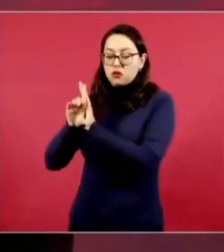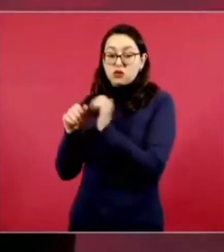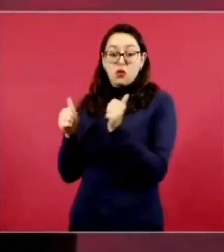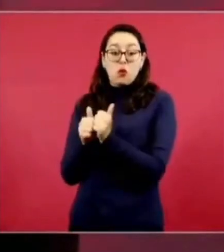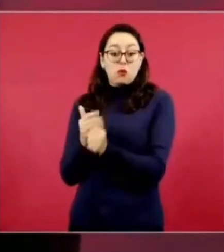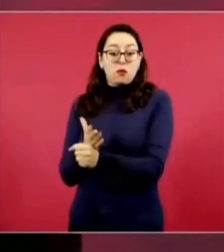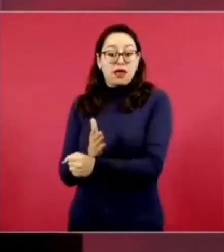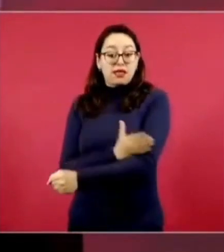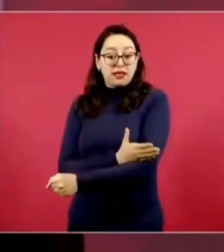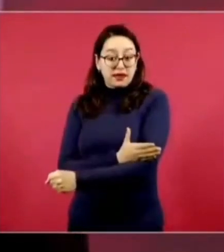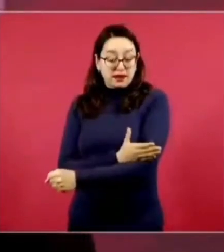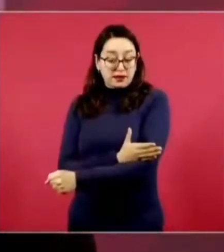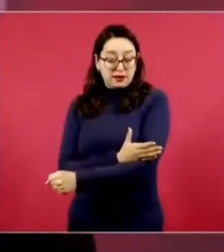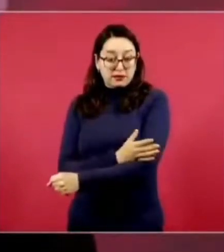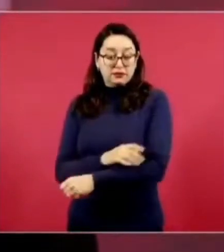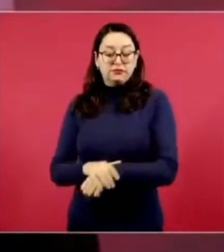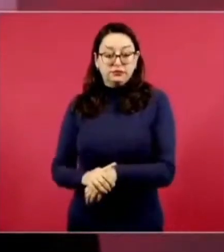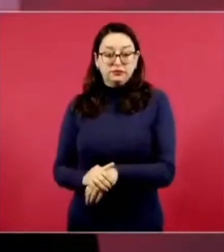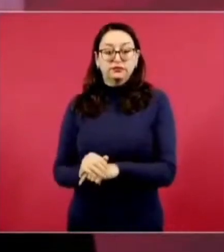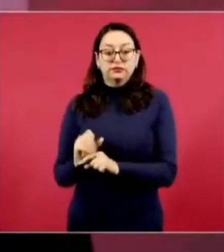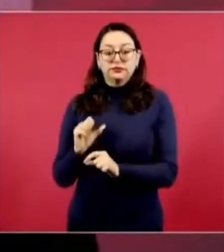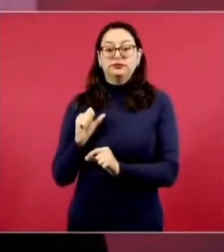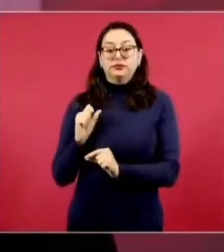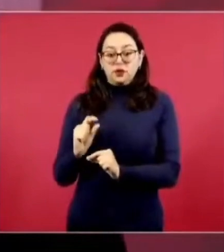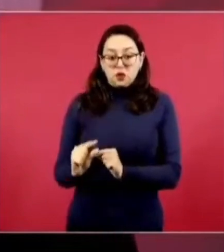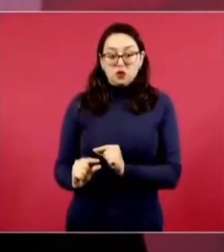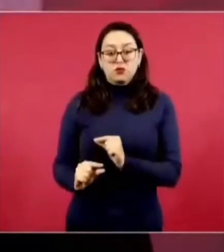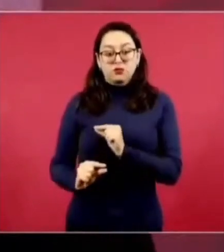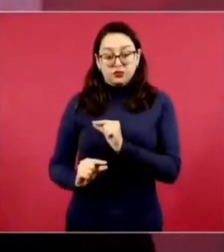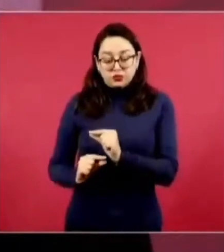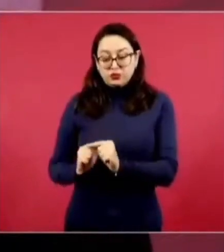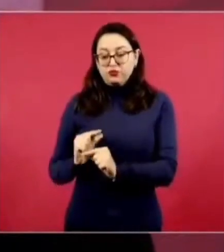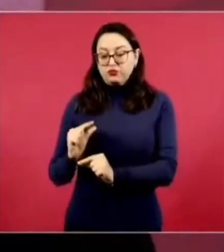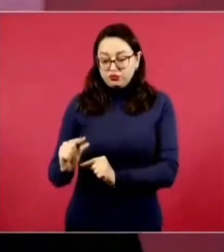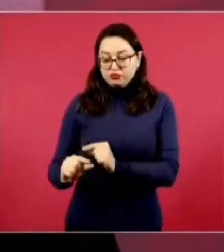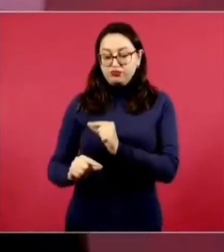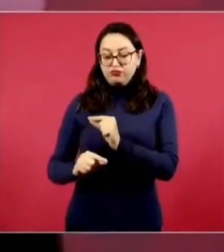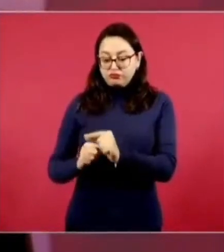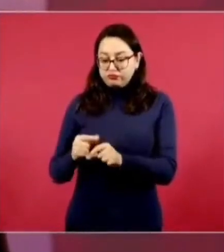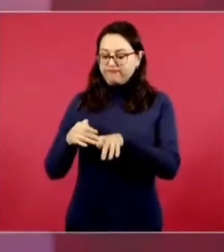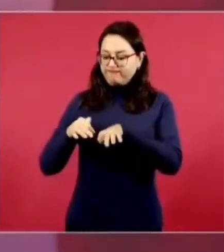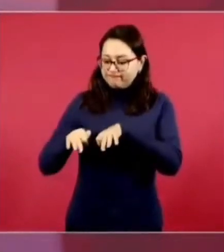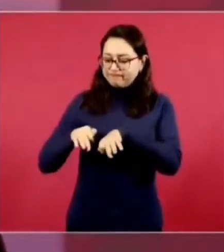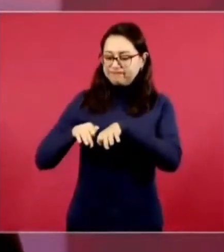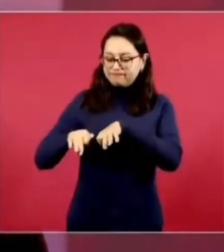y ahí poco a poco eran muy trabajadores